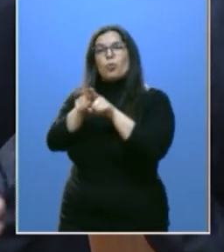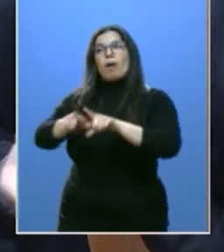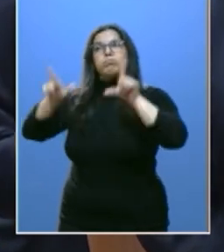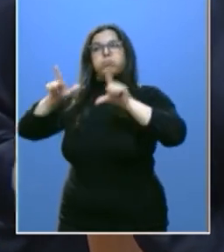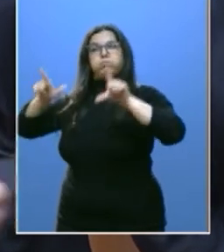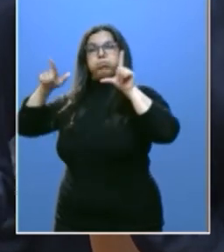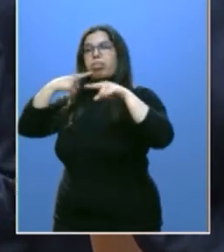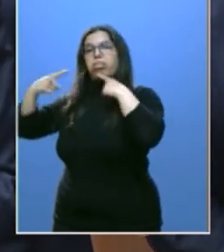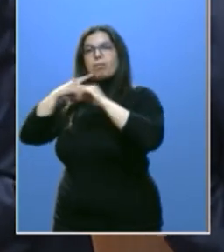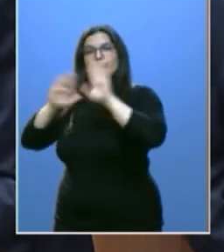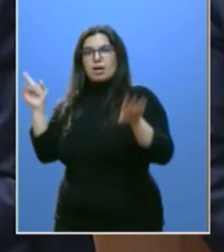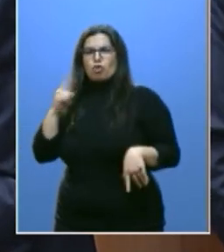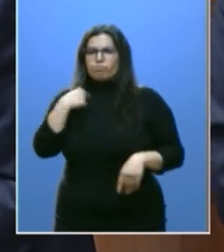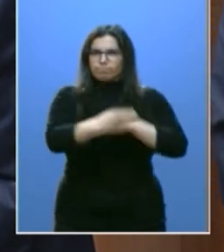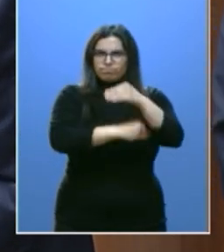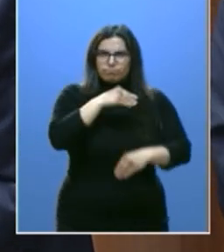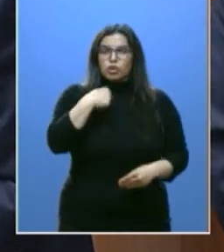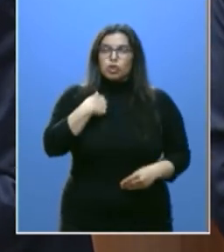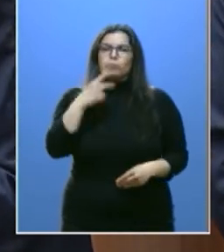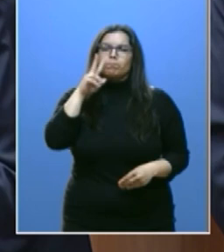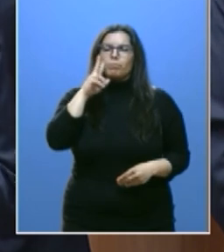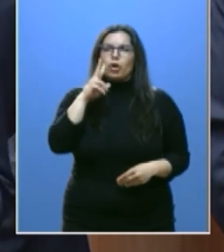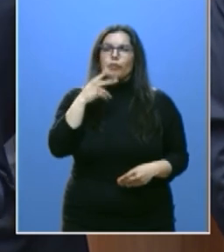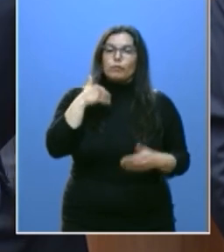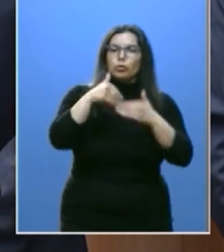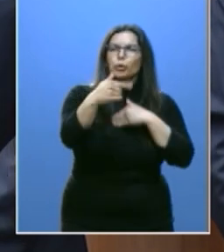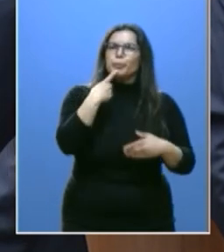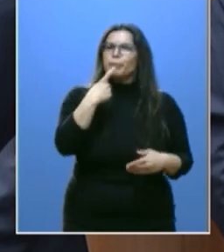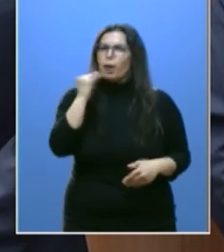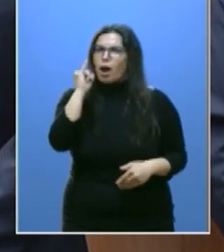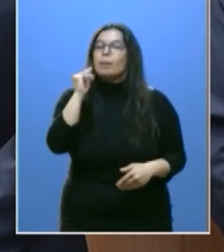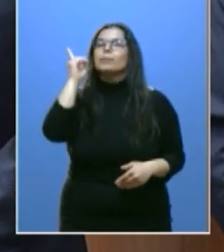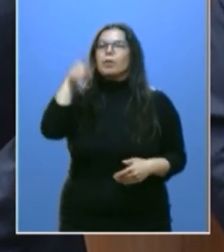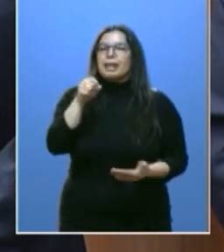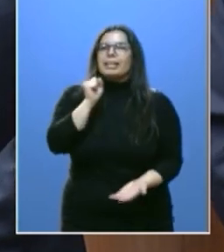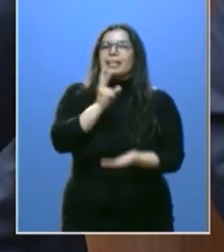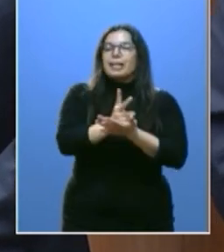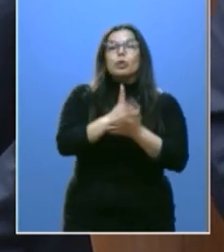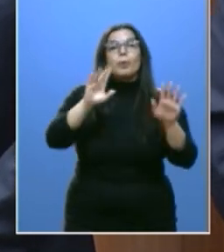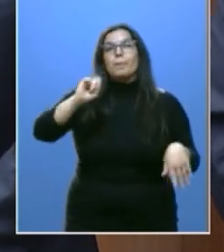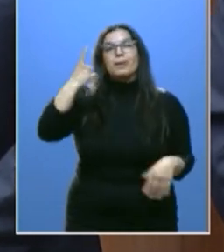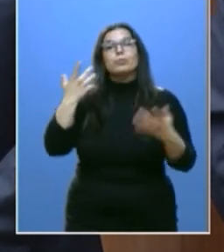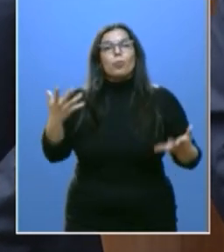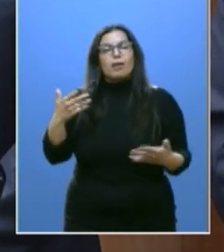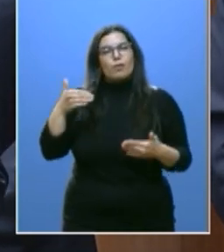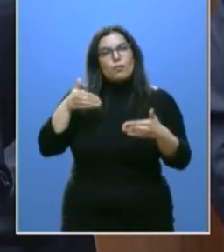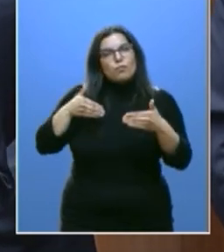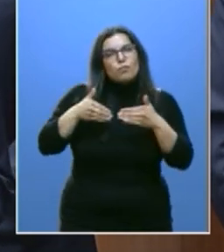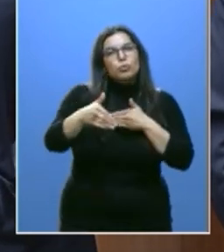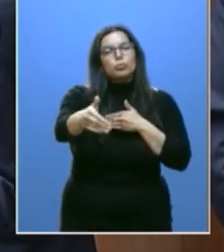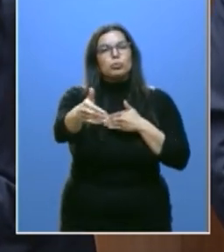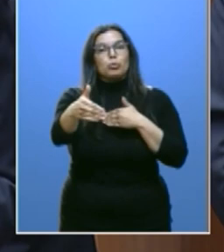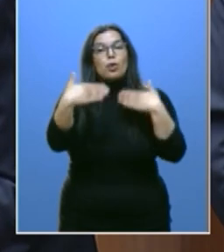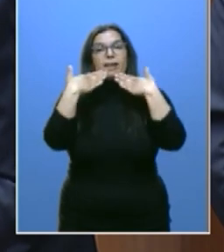Veo el futuro de Castilla y León con dificultades pero también con retos, pero sobre todo con un futuro que